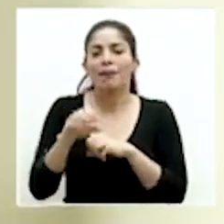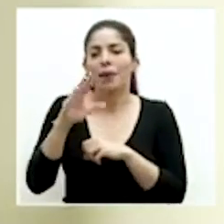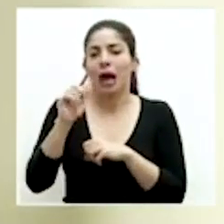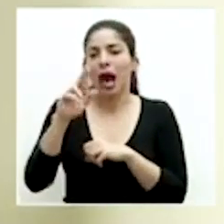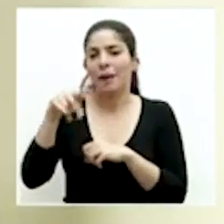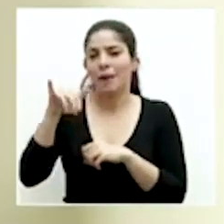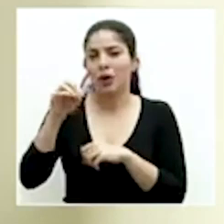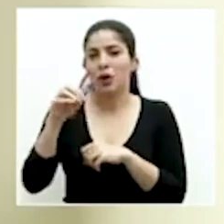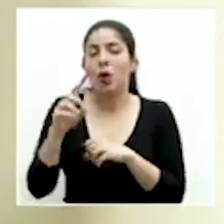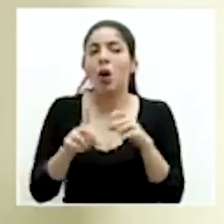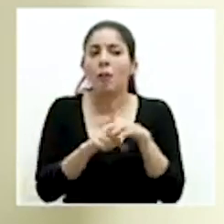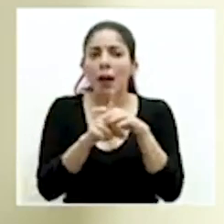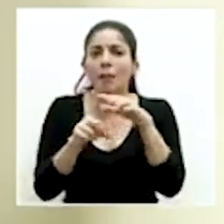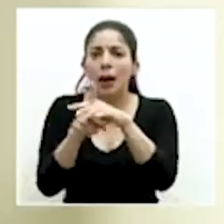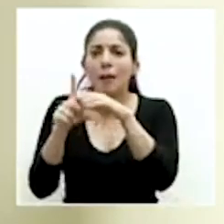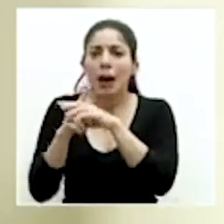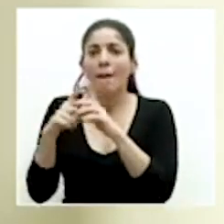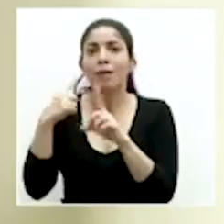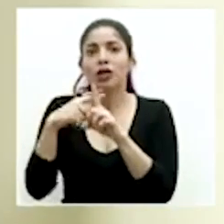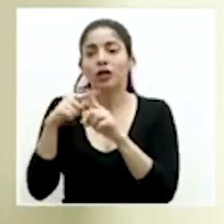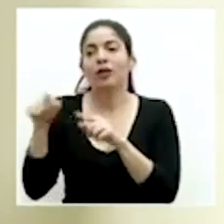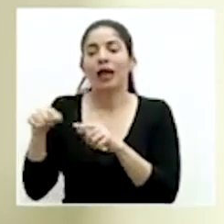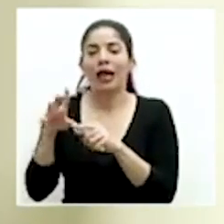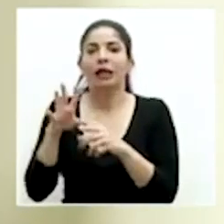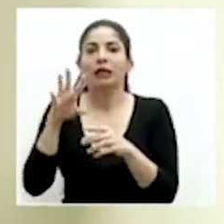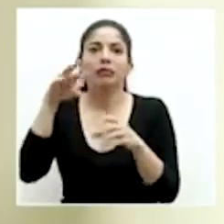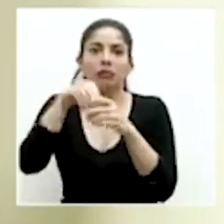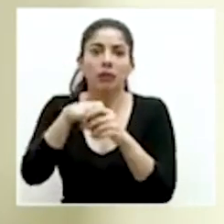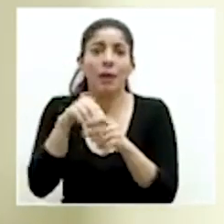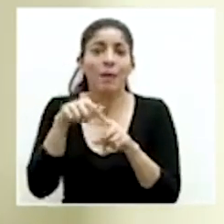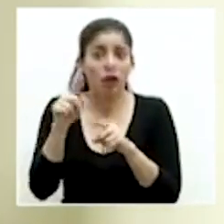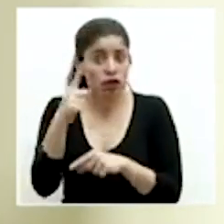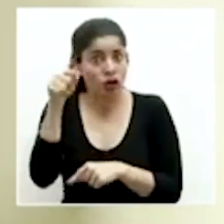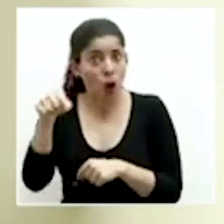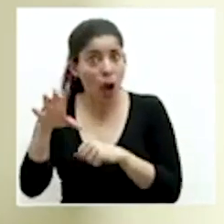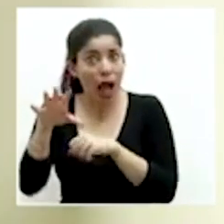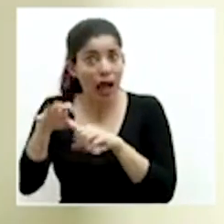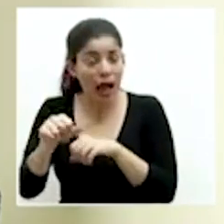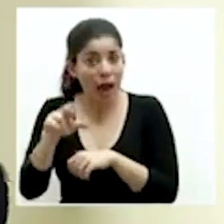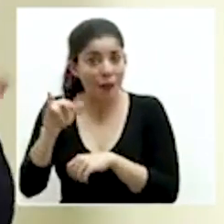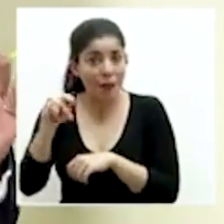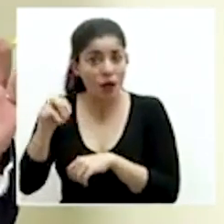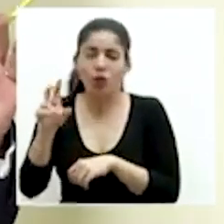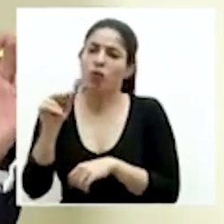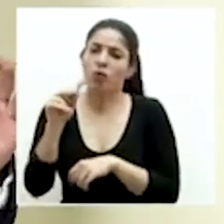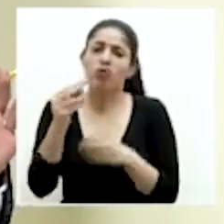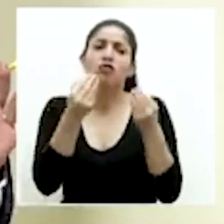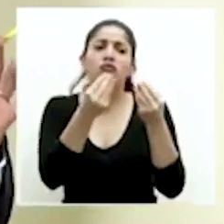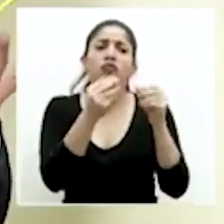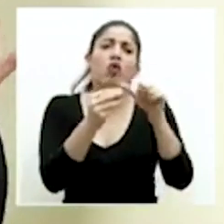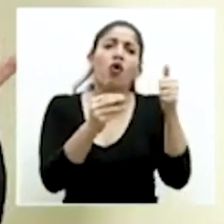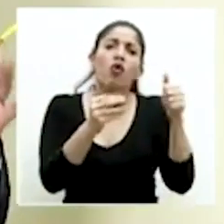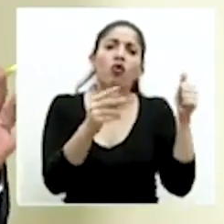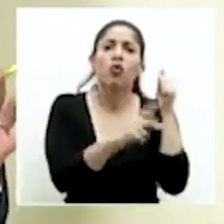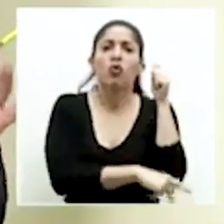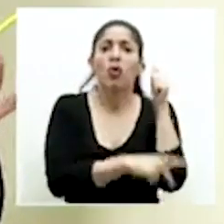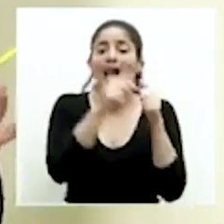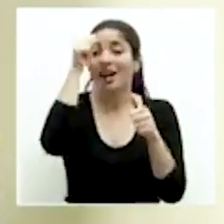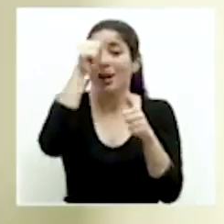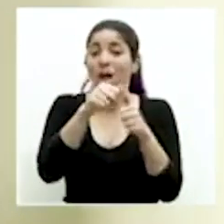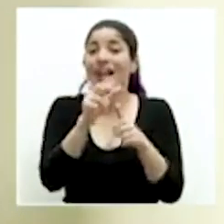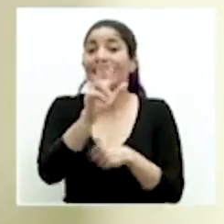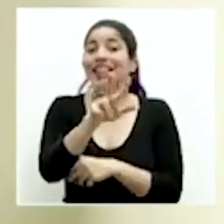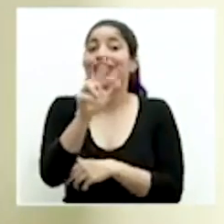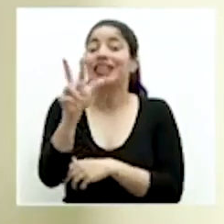positivos y se ha hecho toda la intervención pero eso no solamente se hace en ese lugar se hace en muchas partes recordemos que son 33